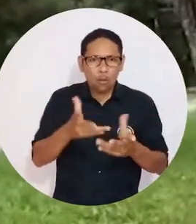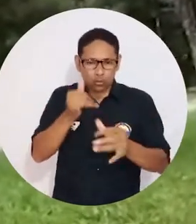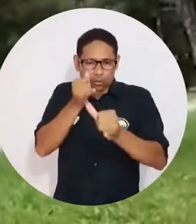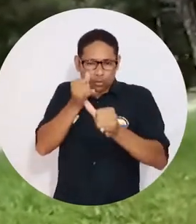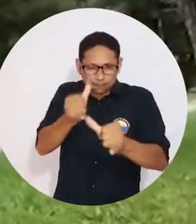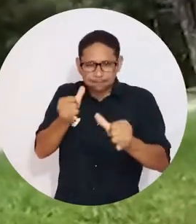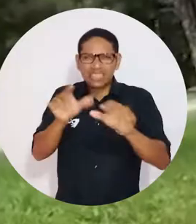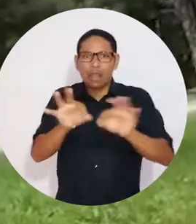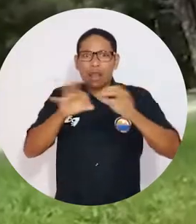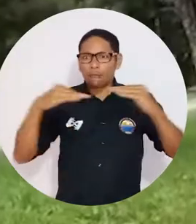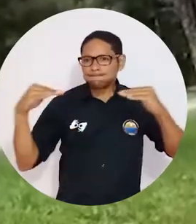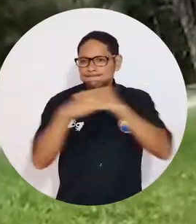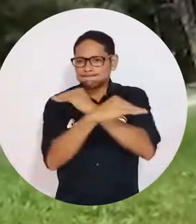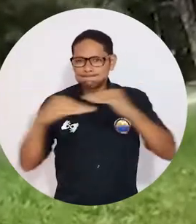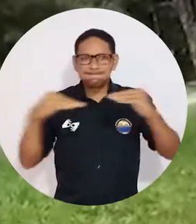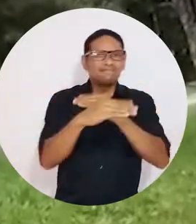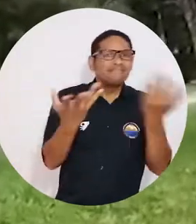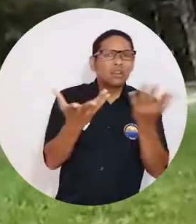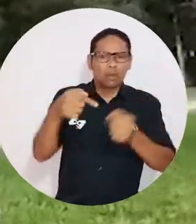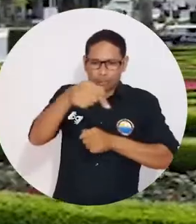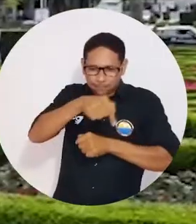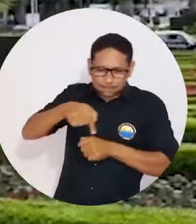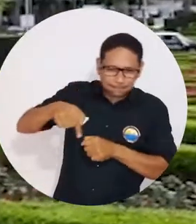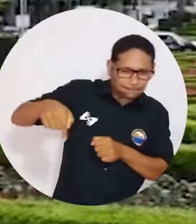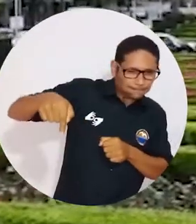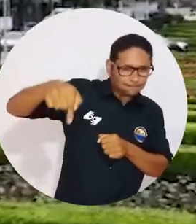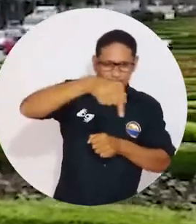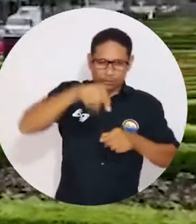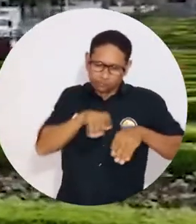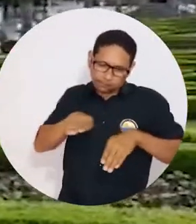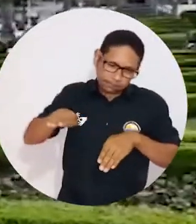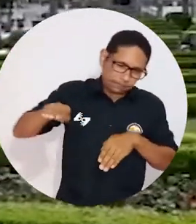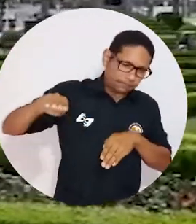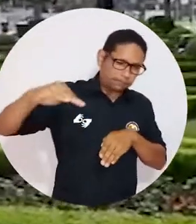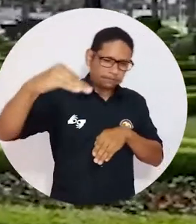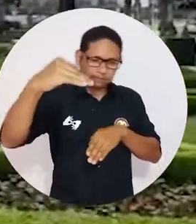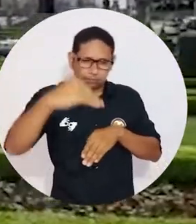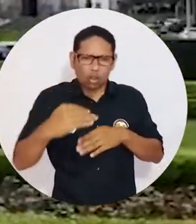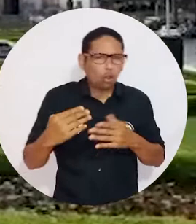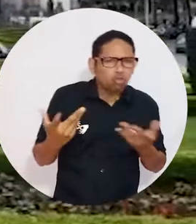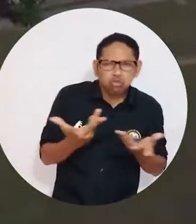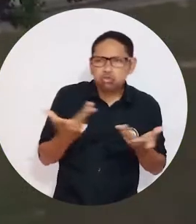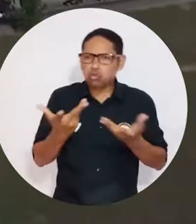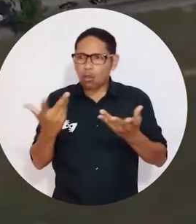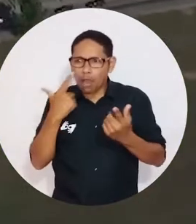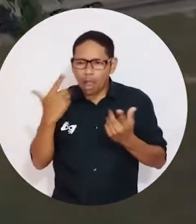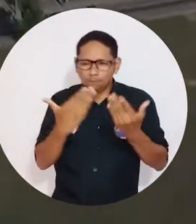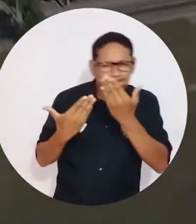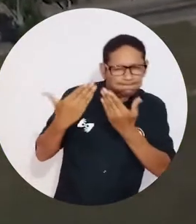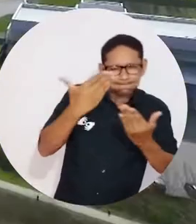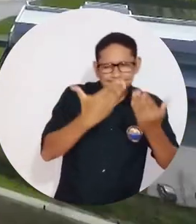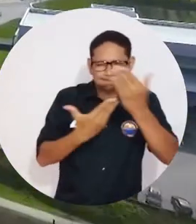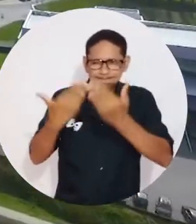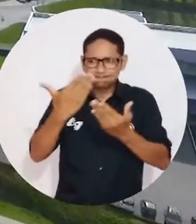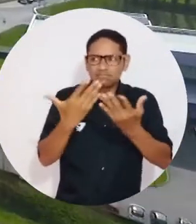a intersecciones giratorias o glorietas. Para el estudio de casos se hará una evaluación del desempeño de una